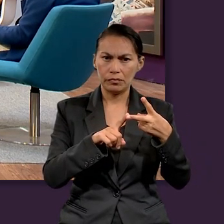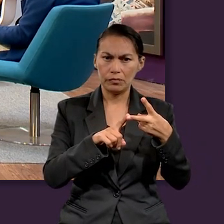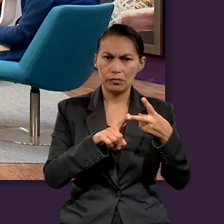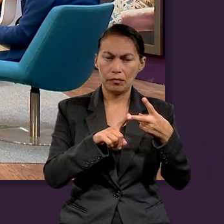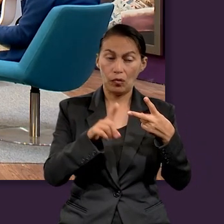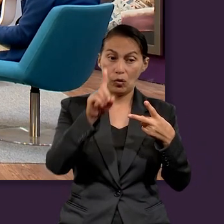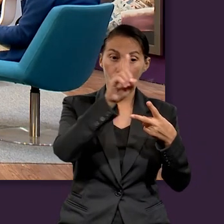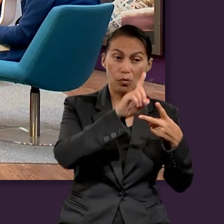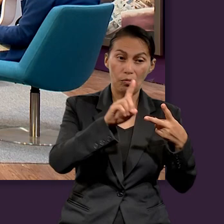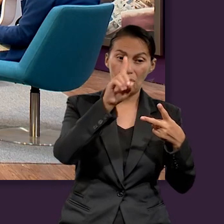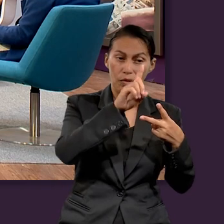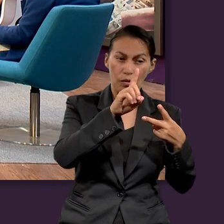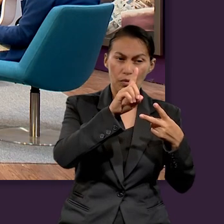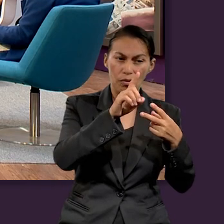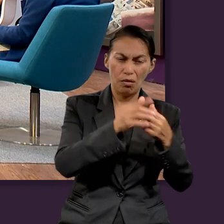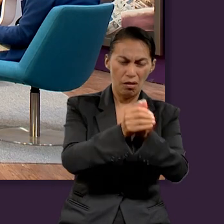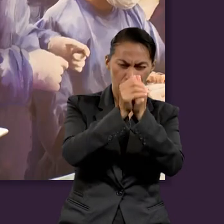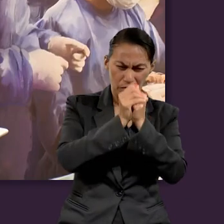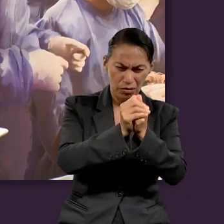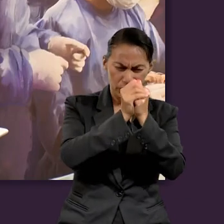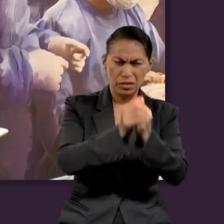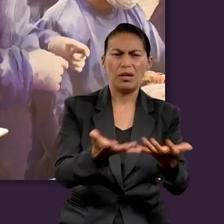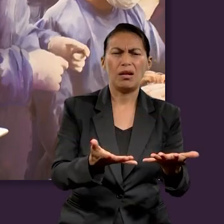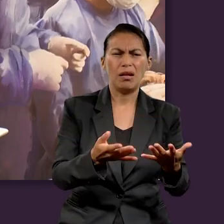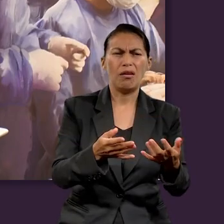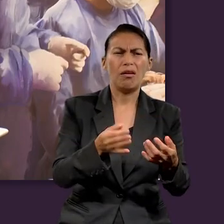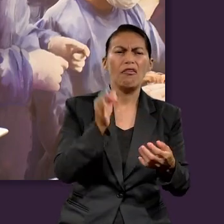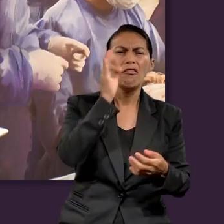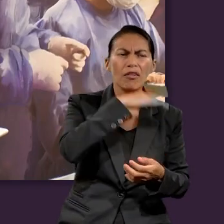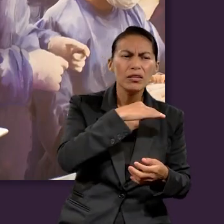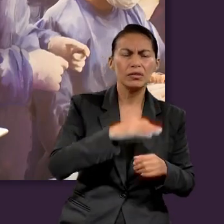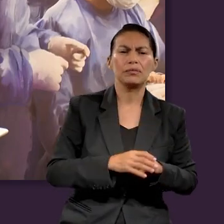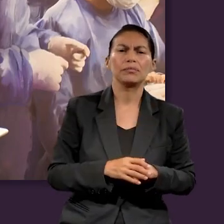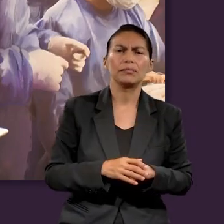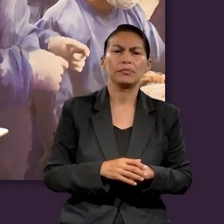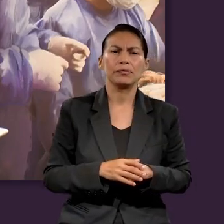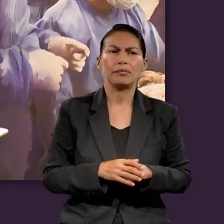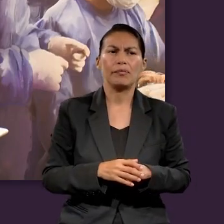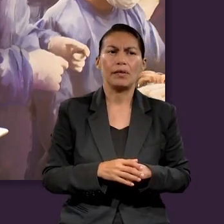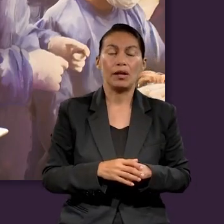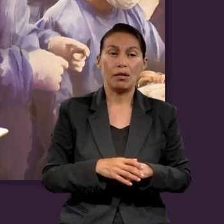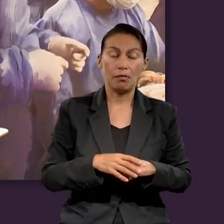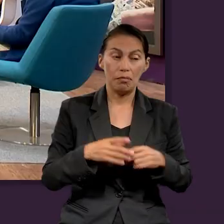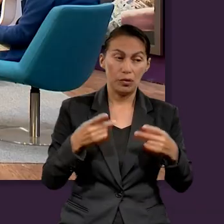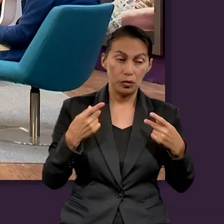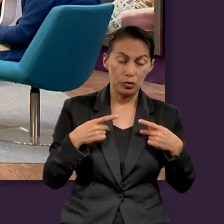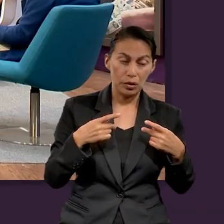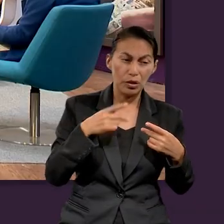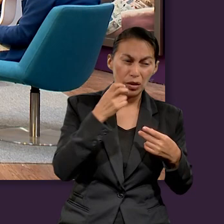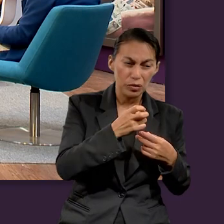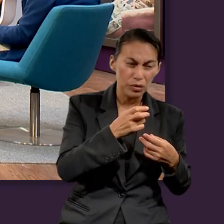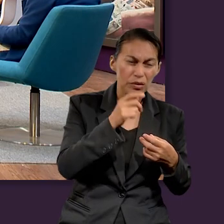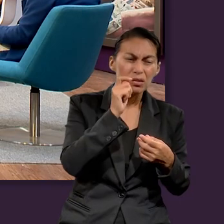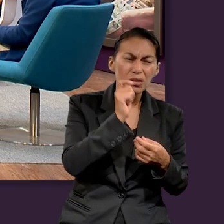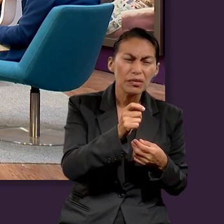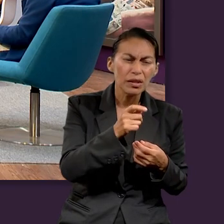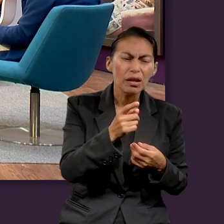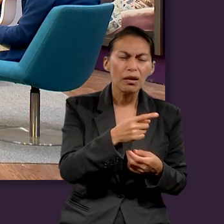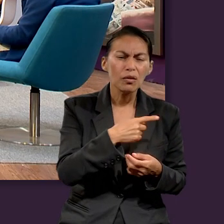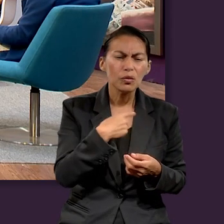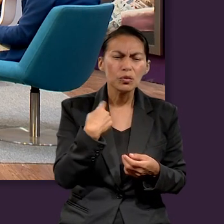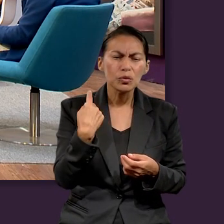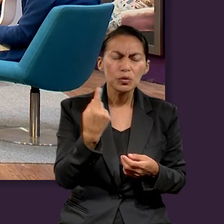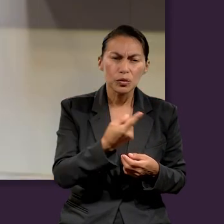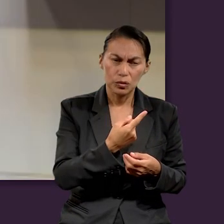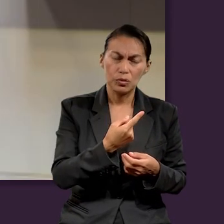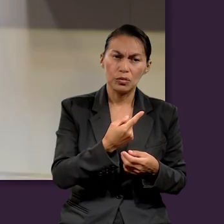Y... También la adoración incluso del día domingo, Sí, la falsa adoración. Muy bien, entonces esto